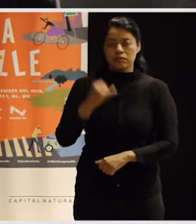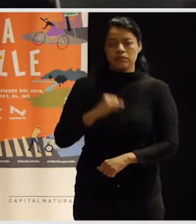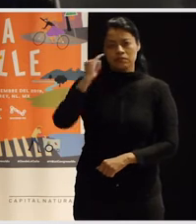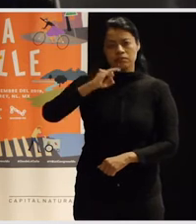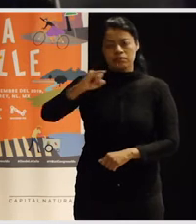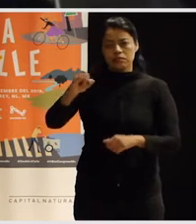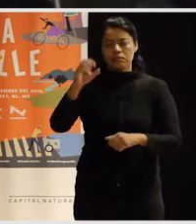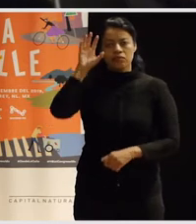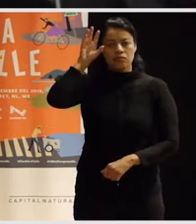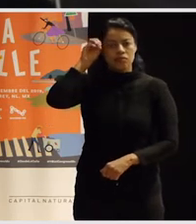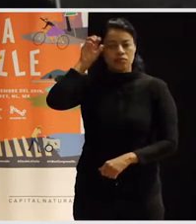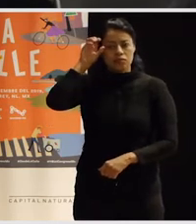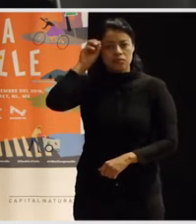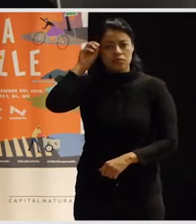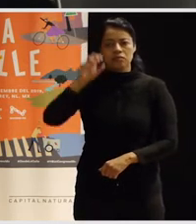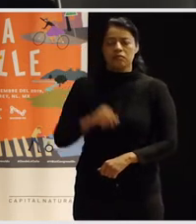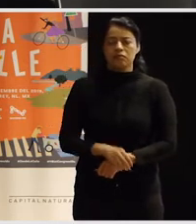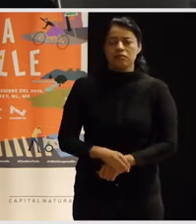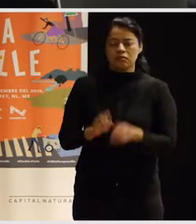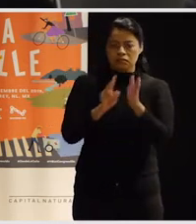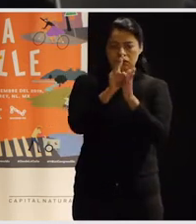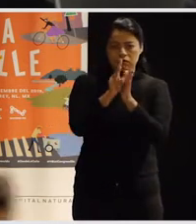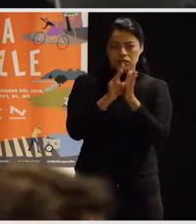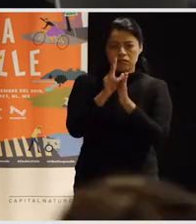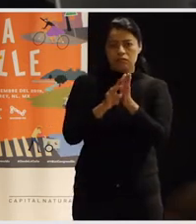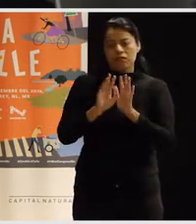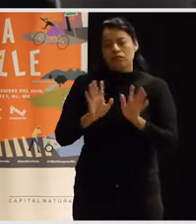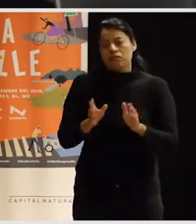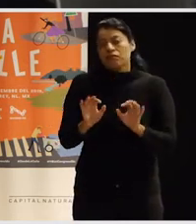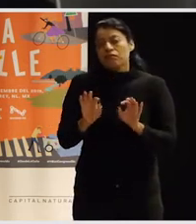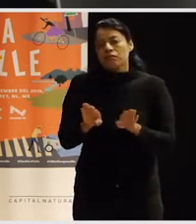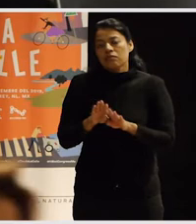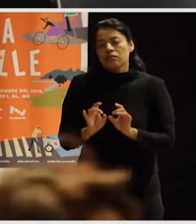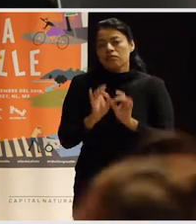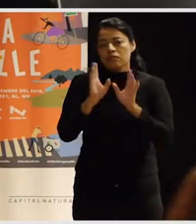y en la virtualidad, vamos a ver cómo funciona eso.